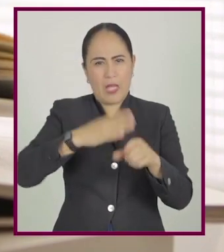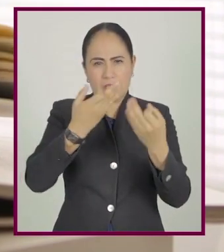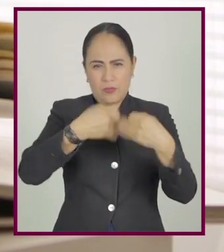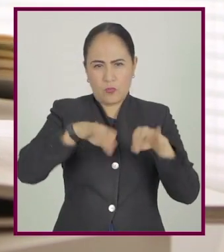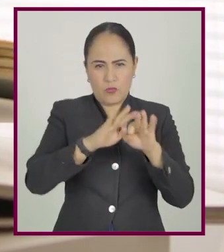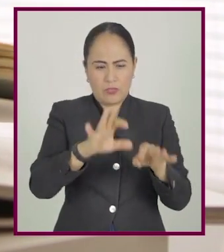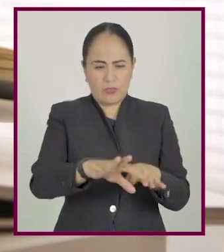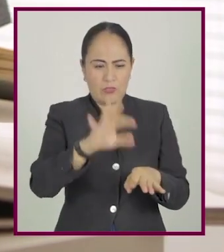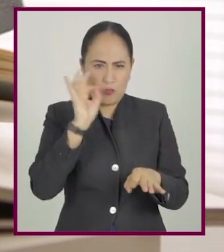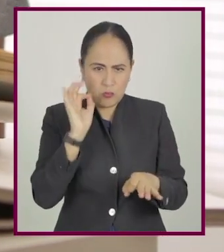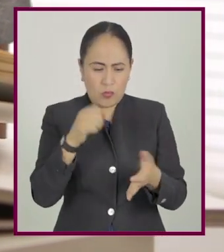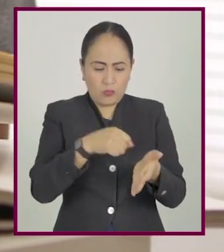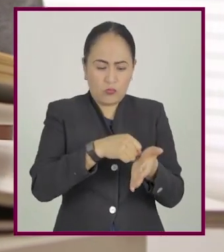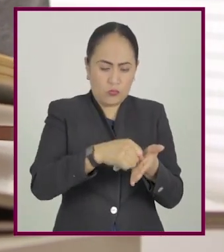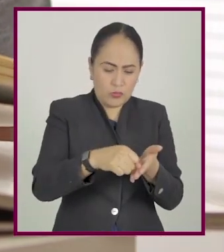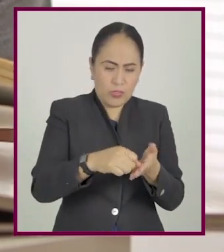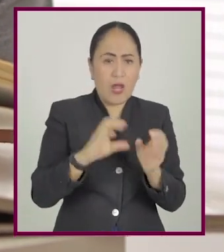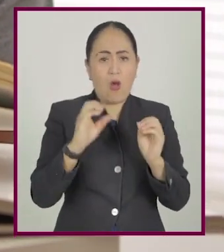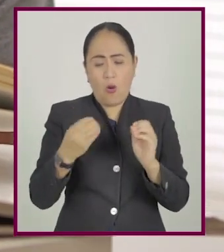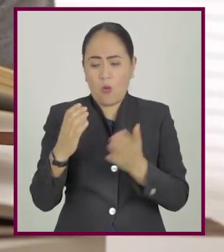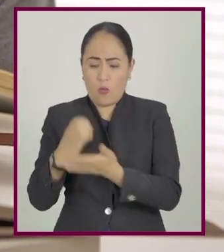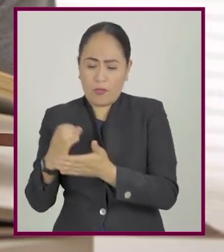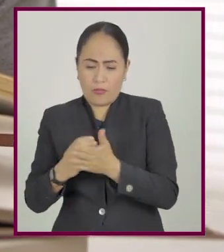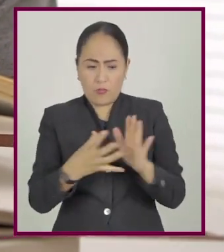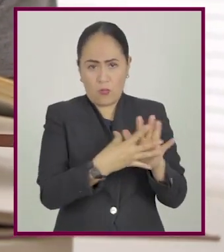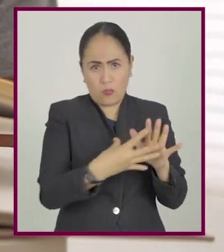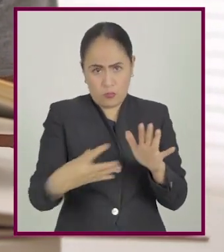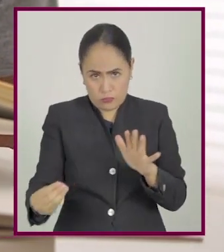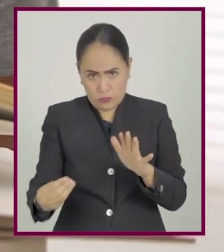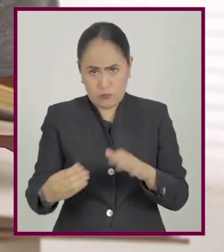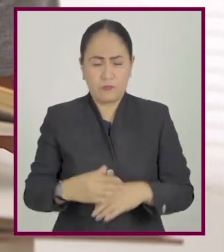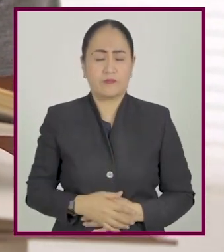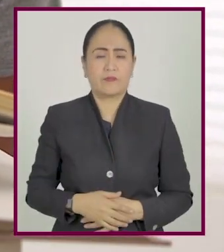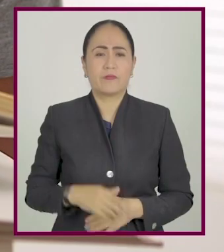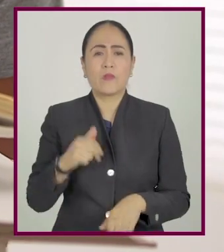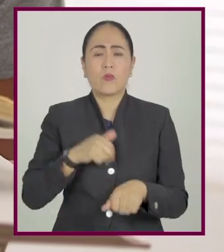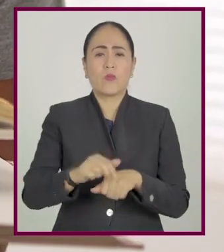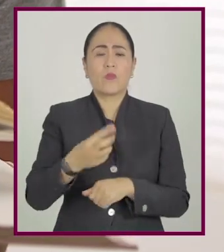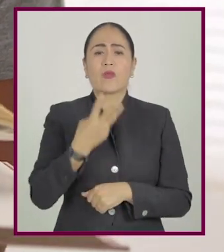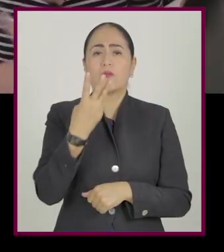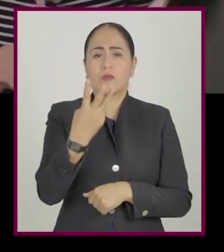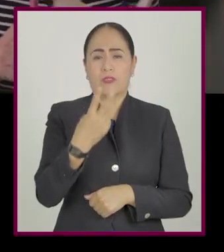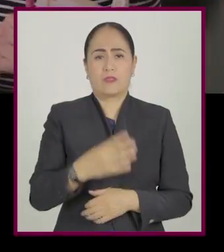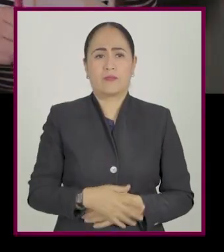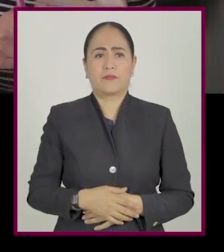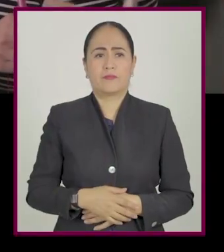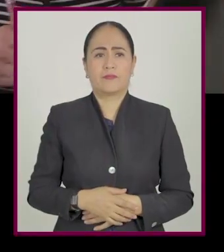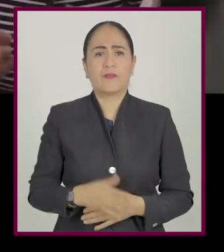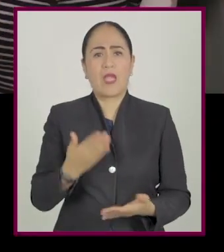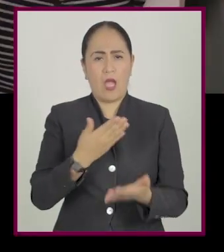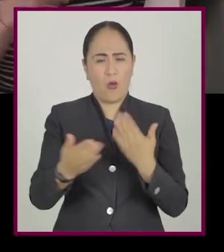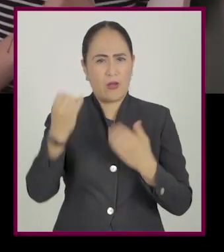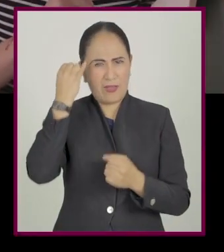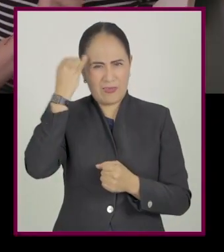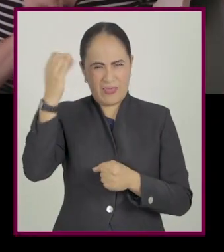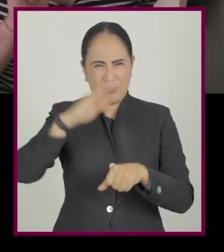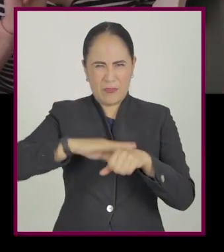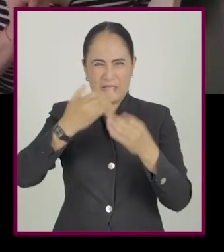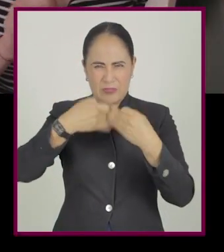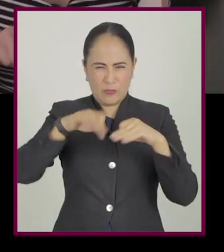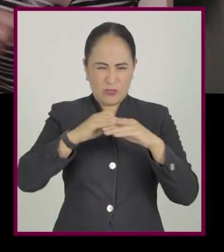idea principal de cada párrafo. Hay que subrayar o apuntarlas en un cuaderno. Paso 3.